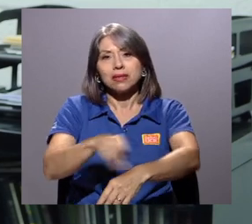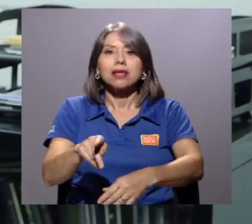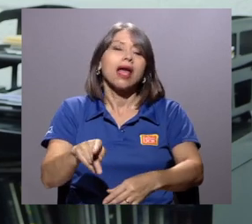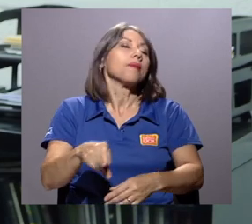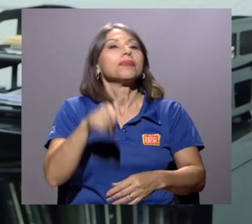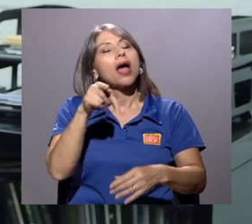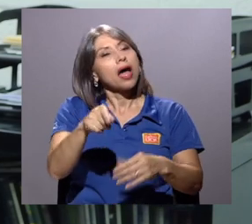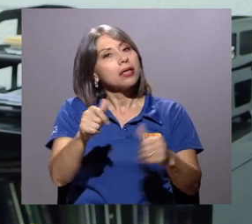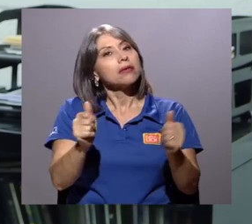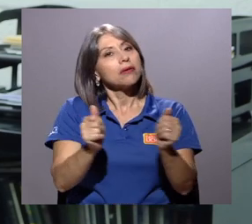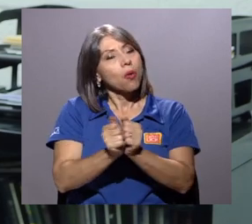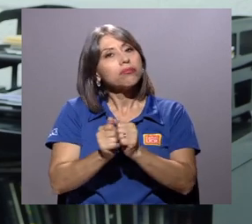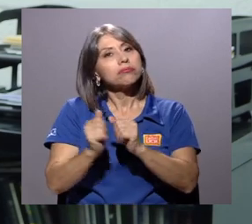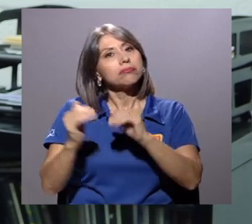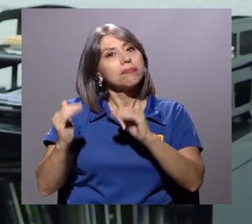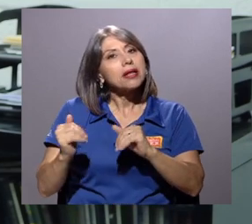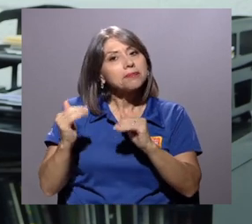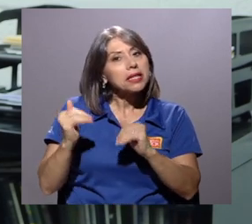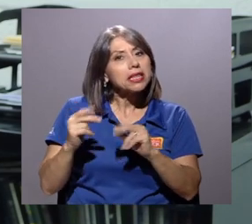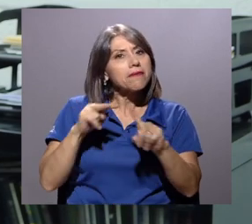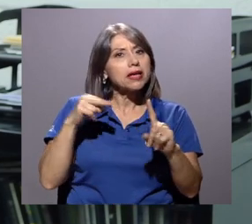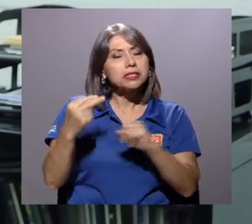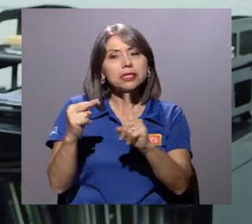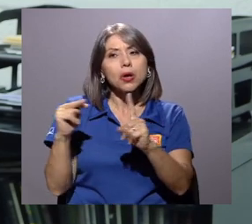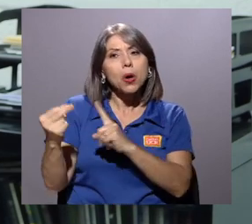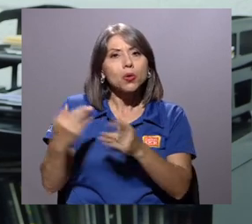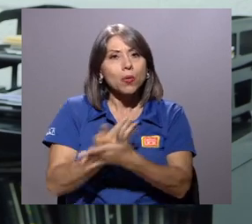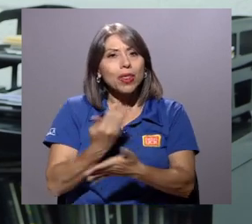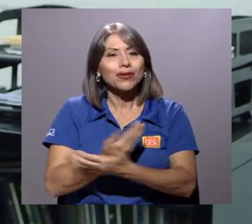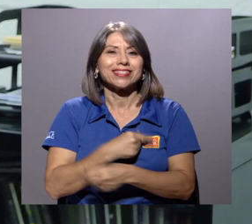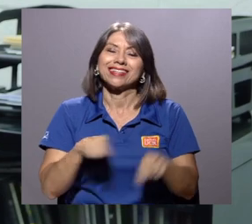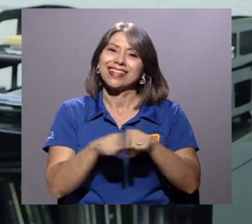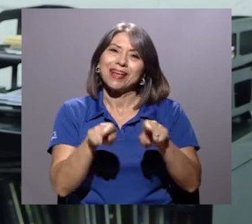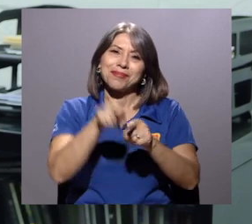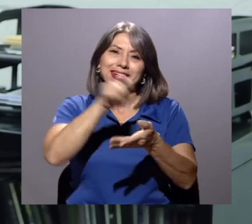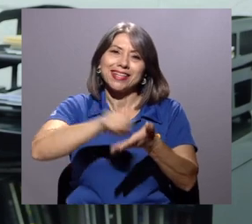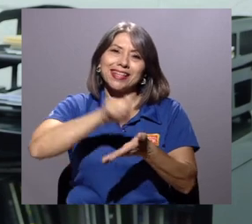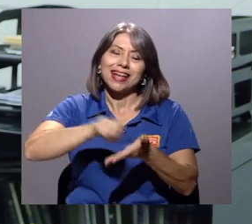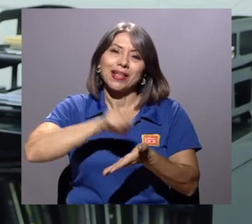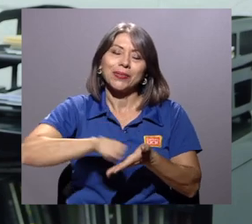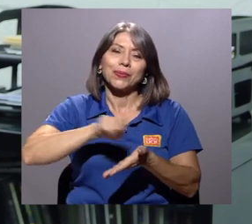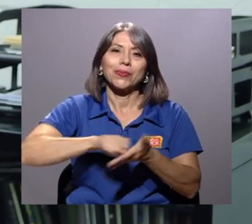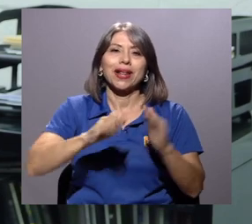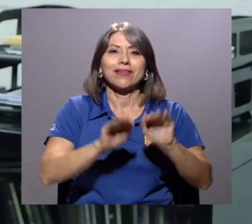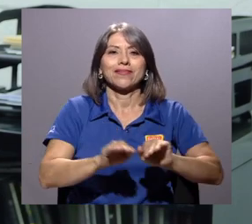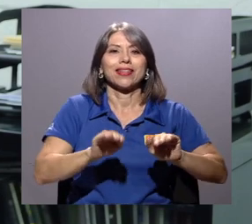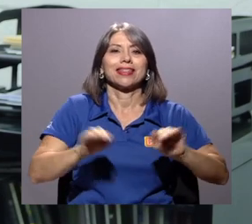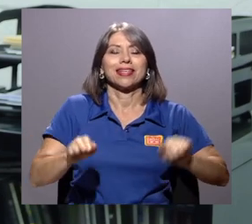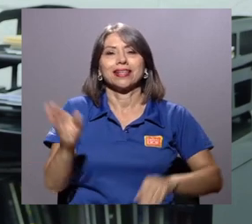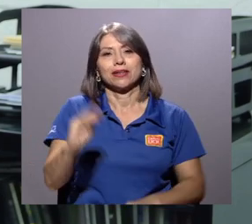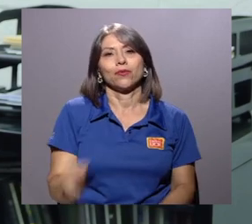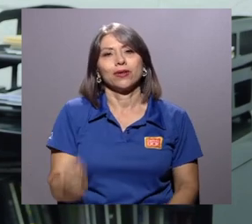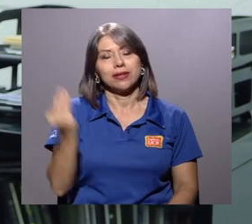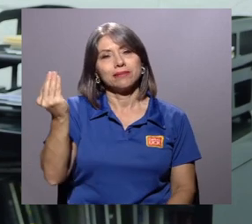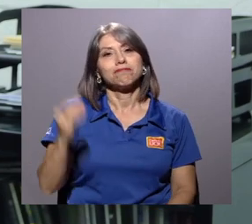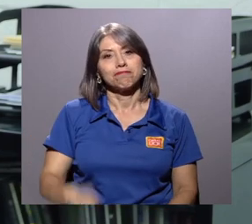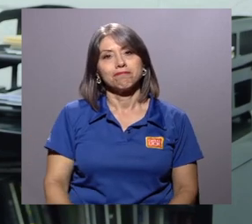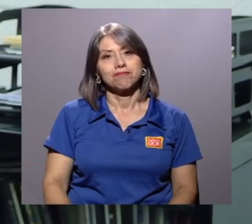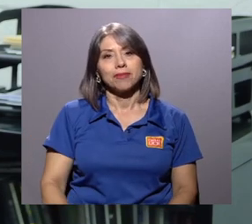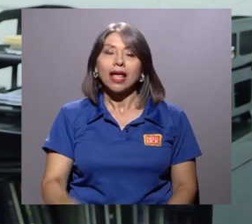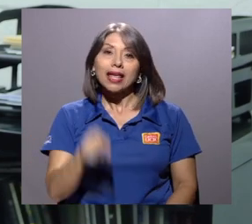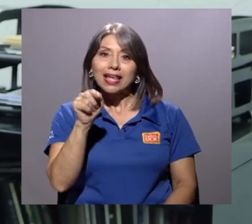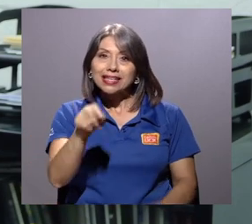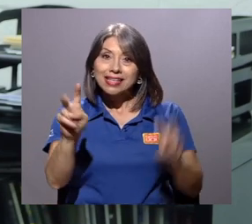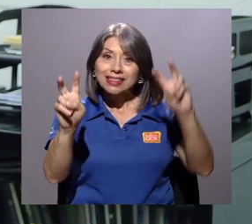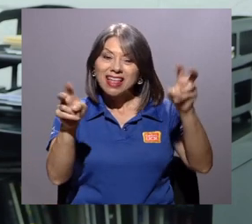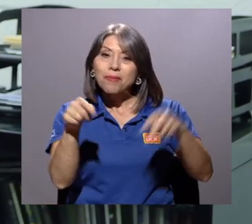donde se fijan perspectivas que son muy novedosas. Y también literatura infantil y juvenil, que es un campo, digamos,